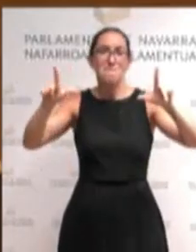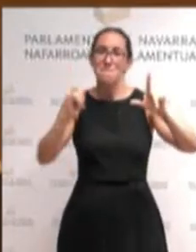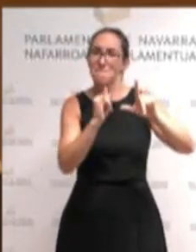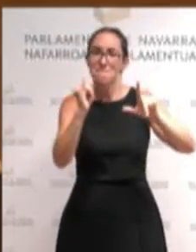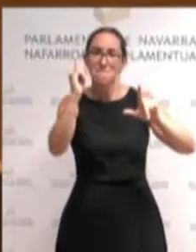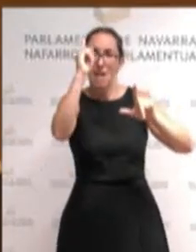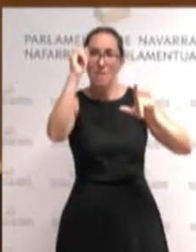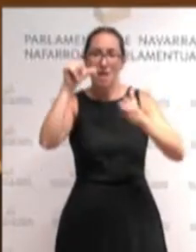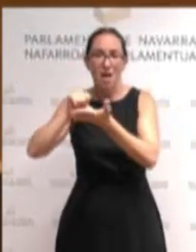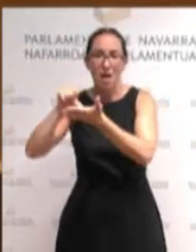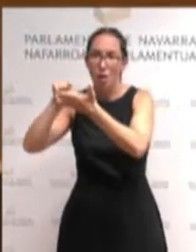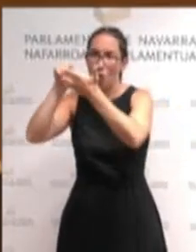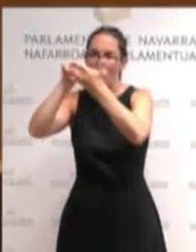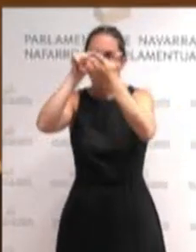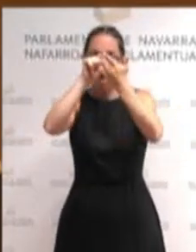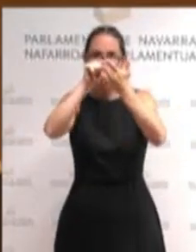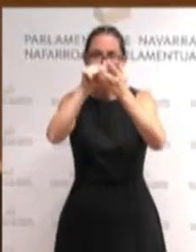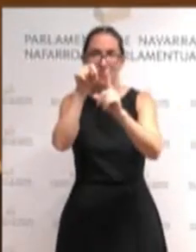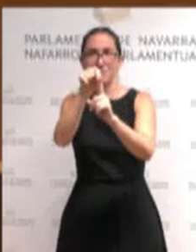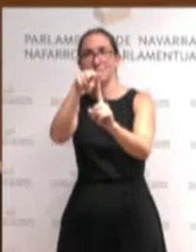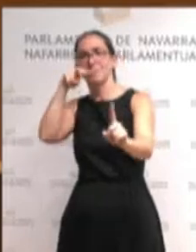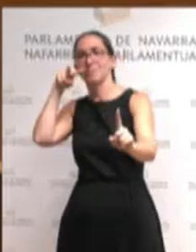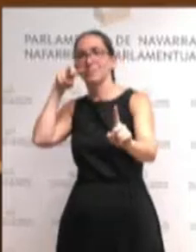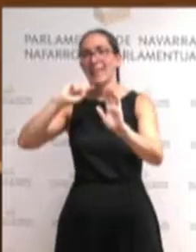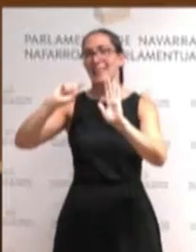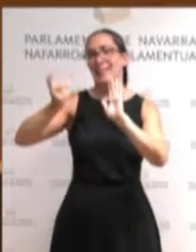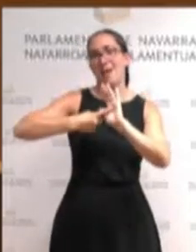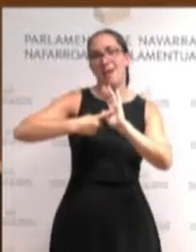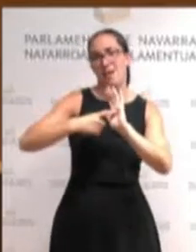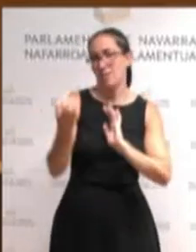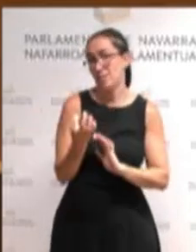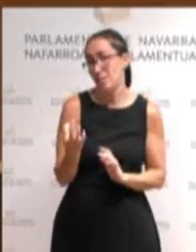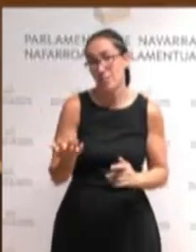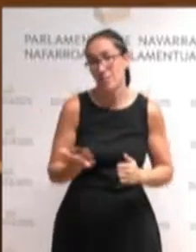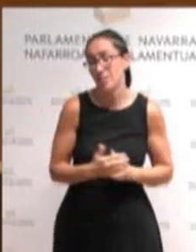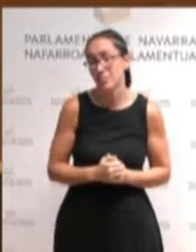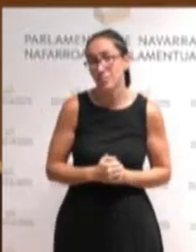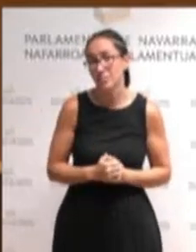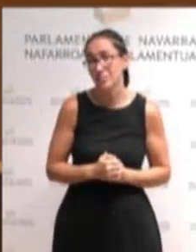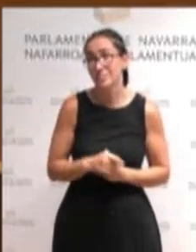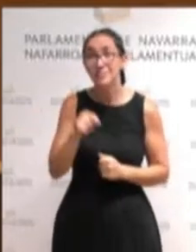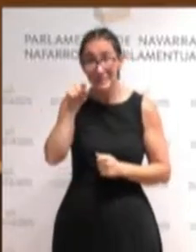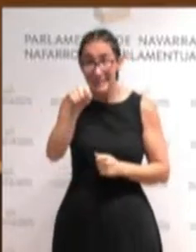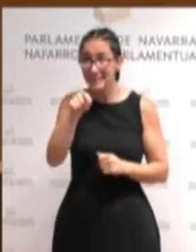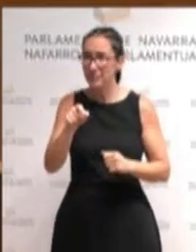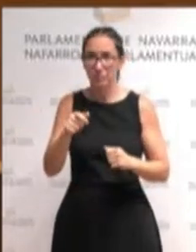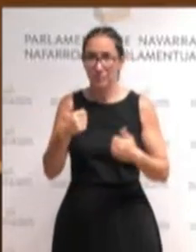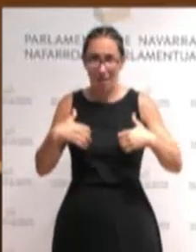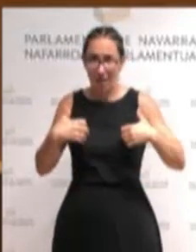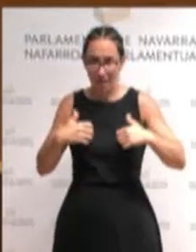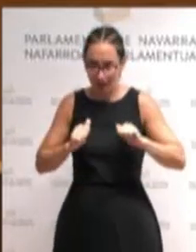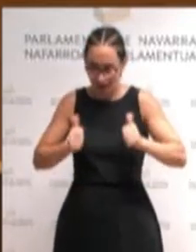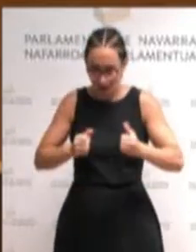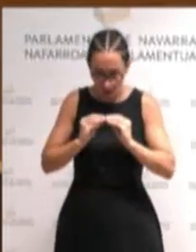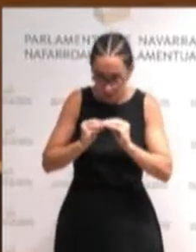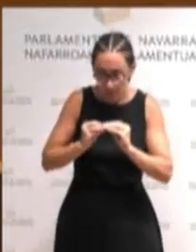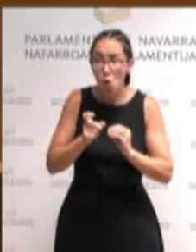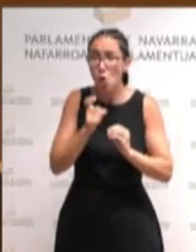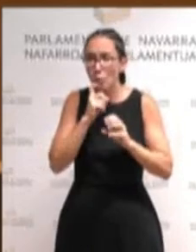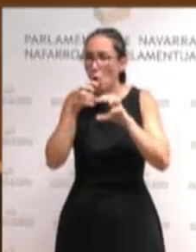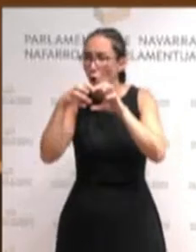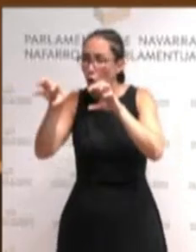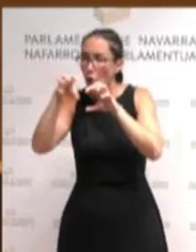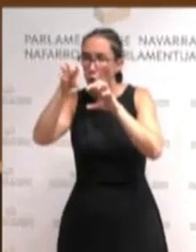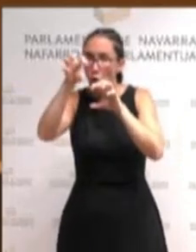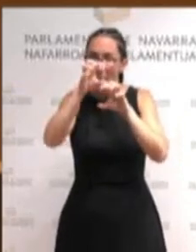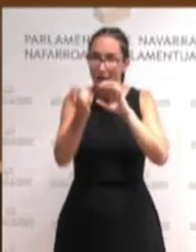una visión integral y para ello hay que empezar ya con la constitución de las comarcas y